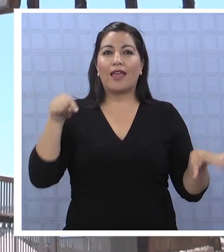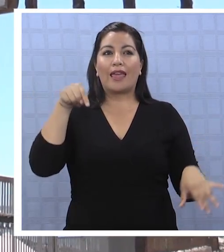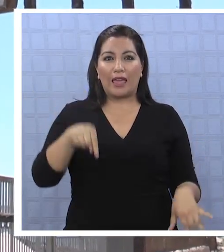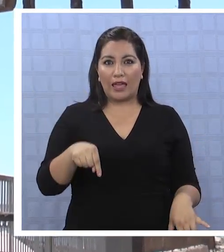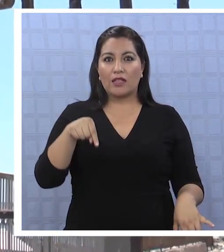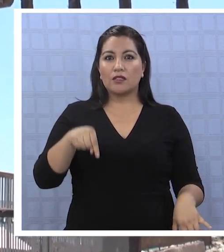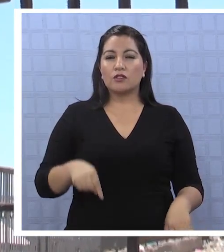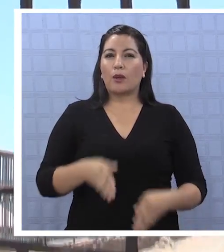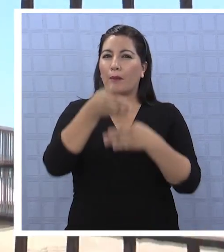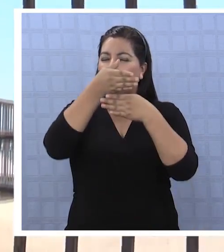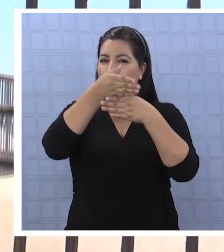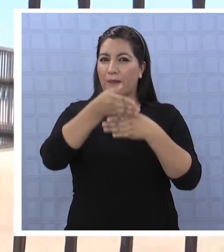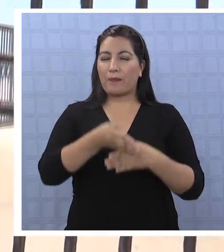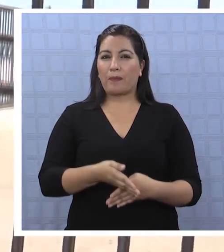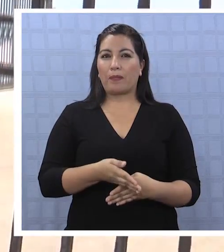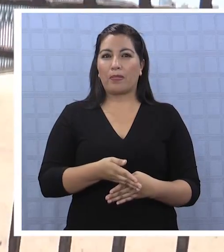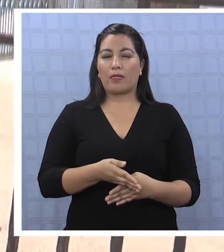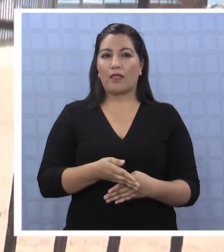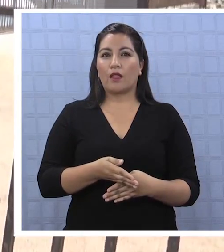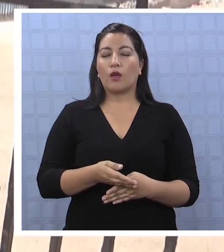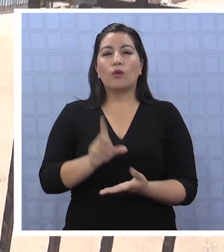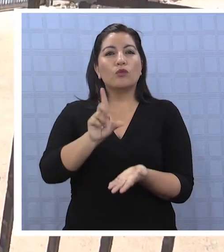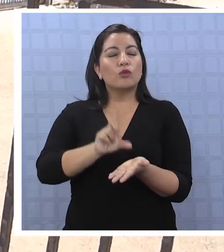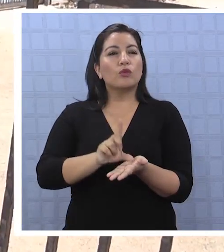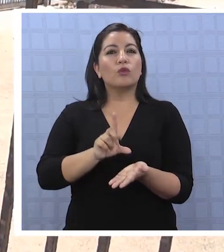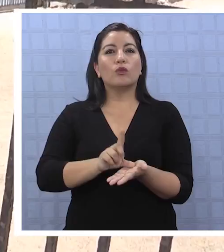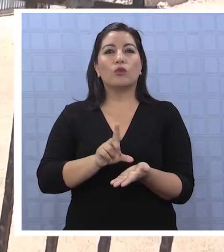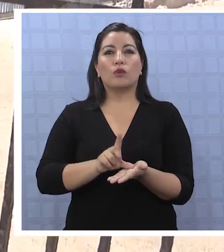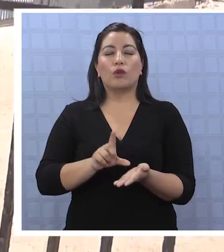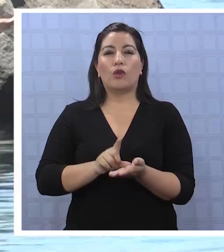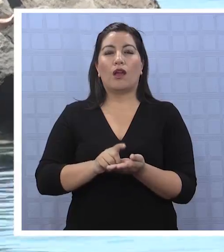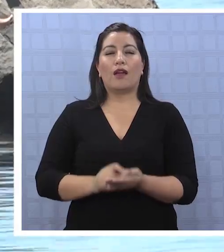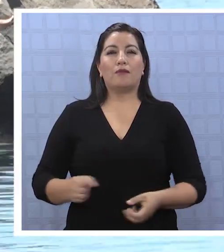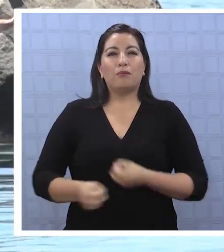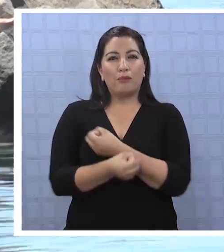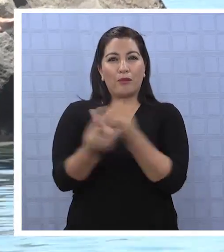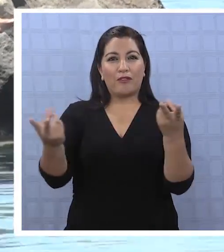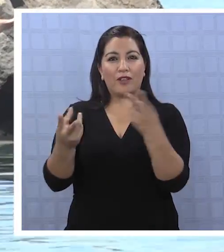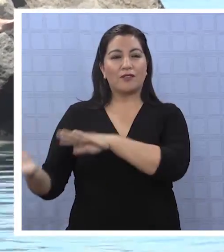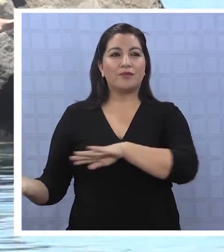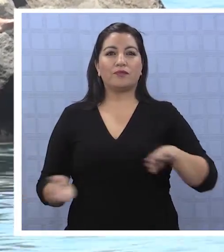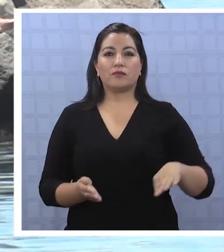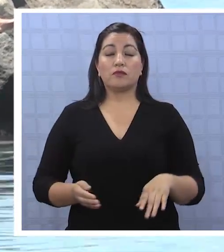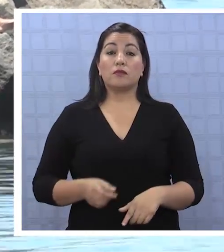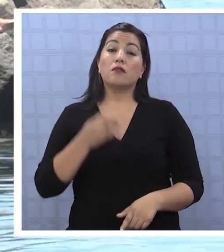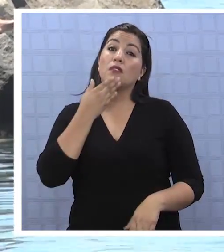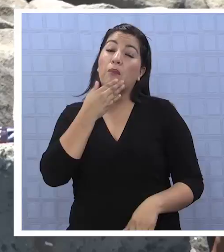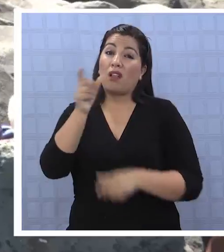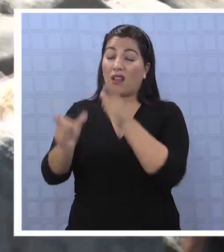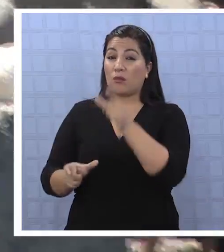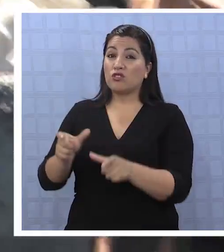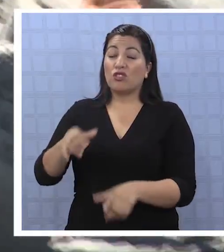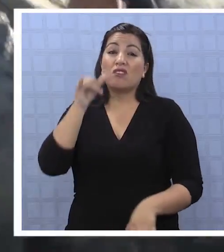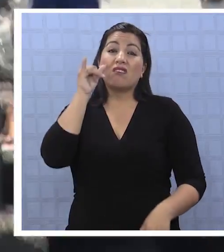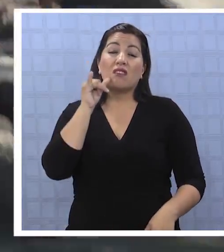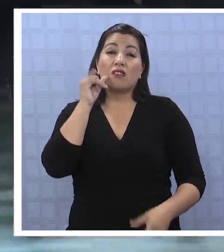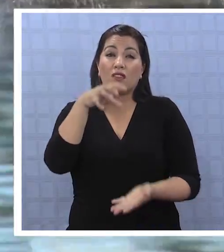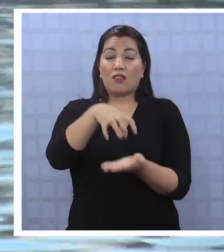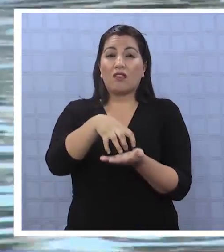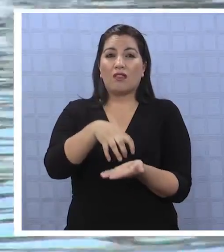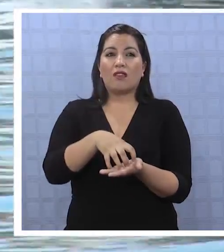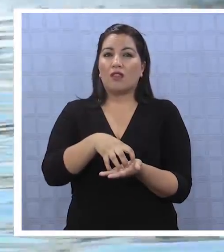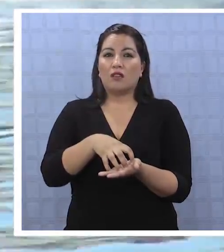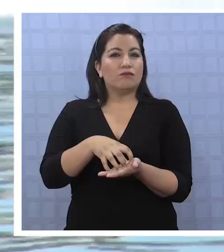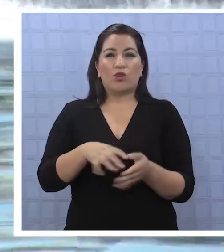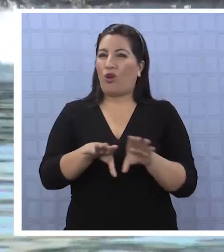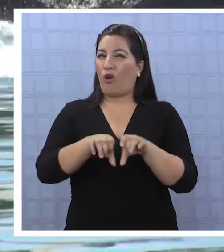establecen un paso que es de servidumbre. Mientras la ciudadanía no está de acuerdo que existan estas